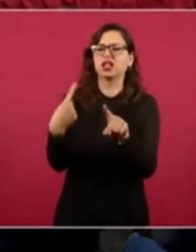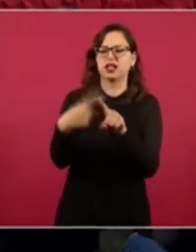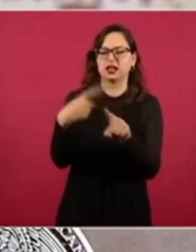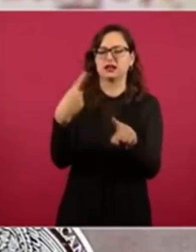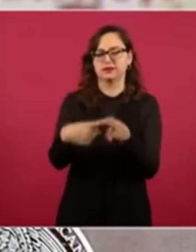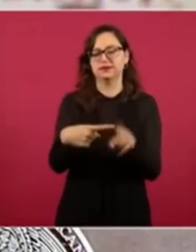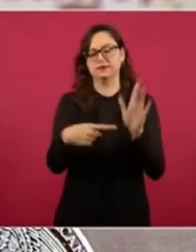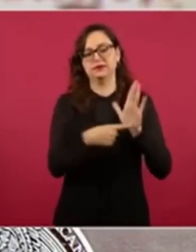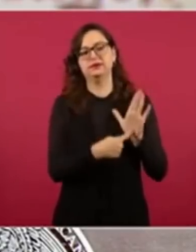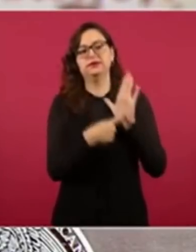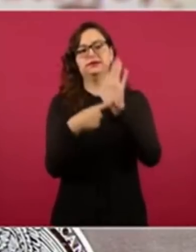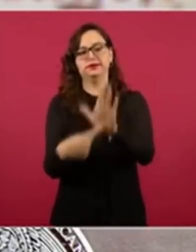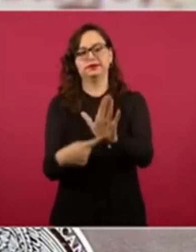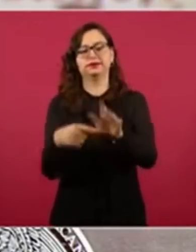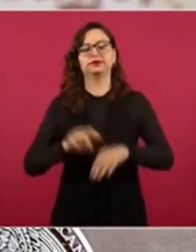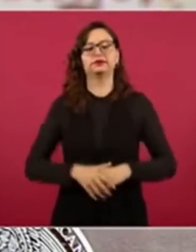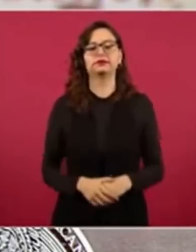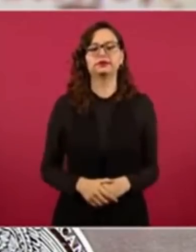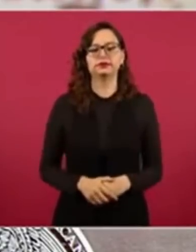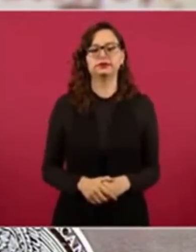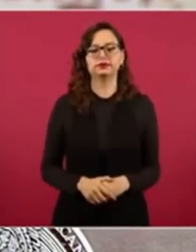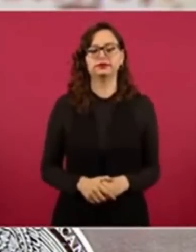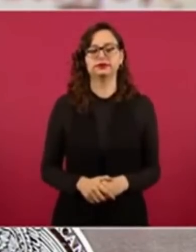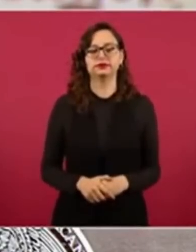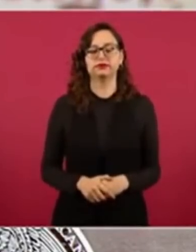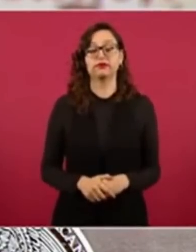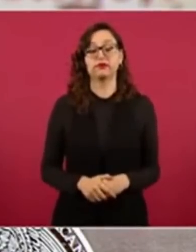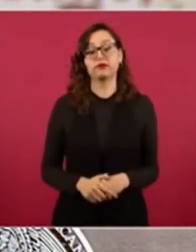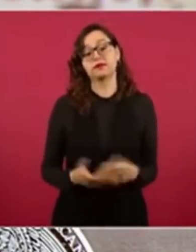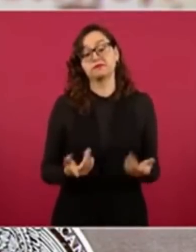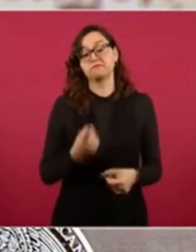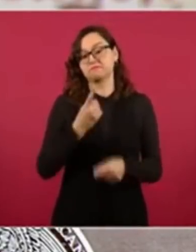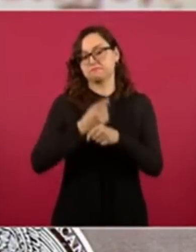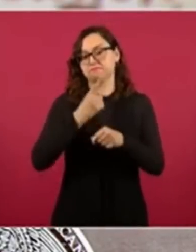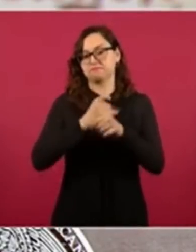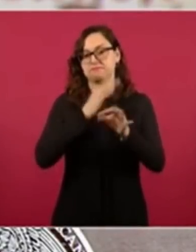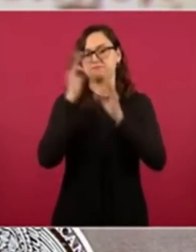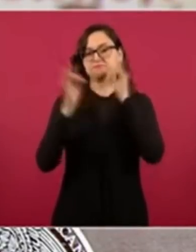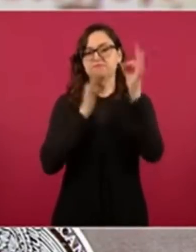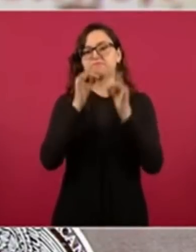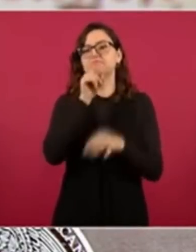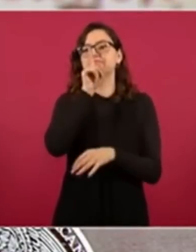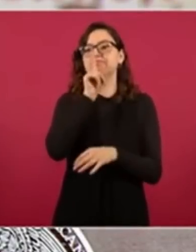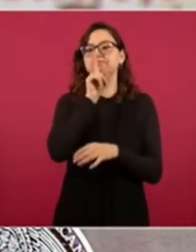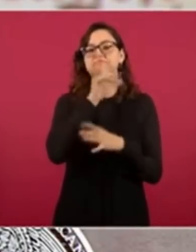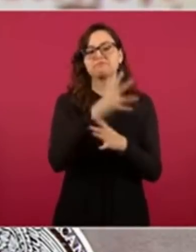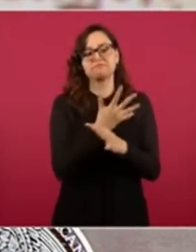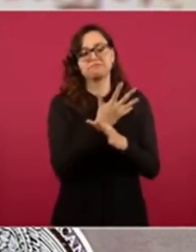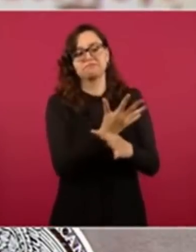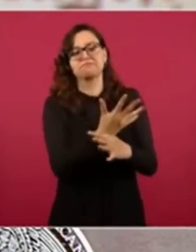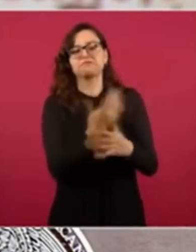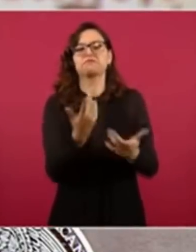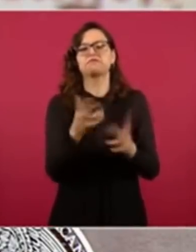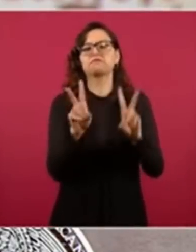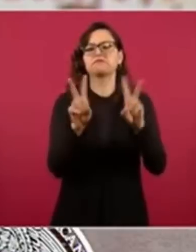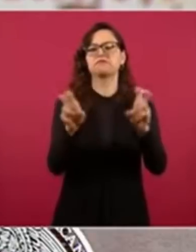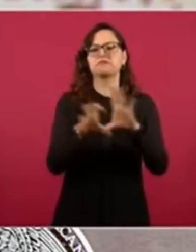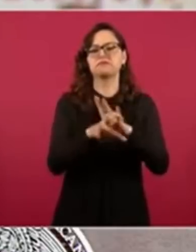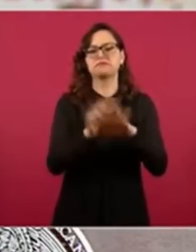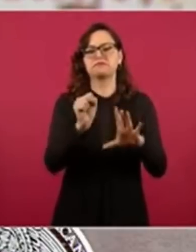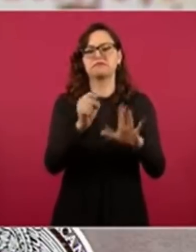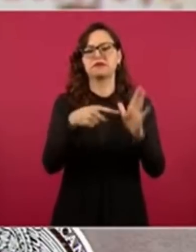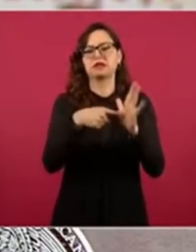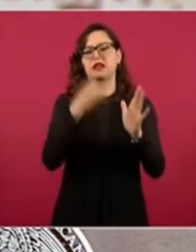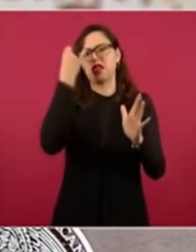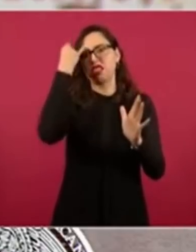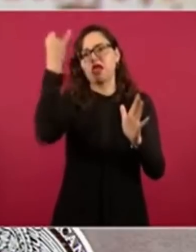Vamos con la primera. Inventan fuentes para justificar notas falsas, pero quedan en